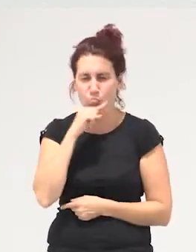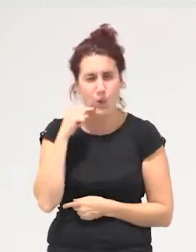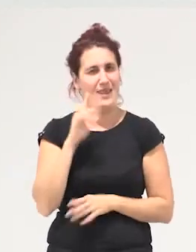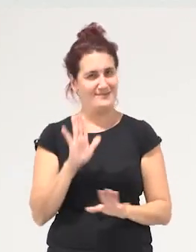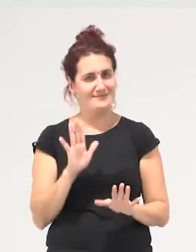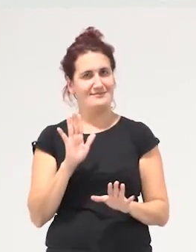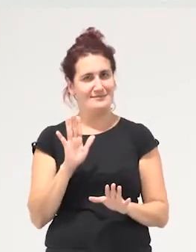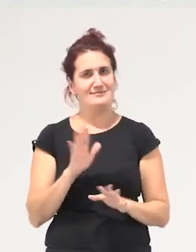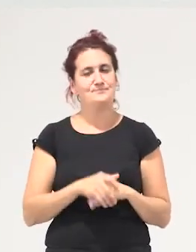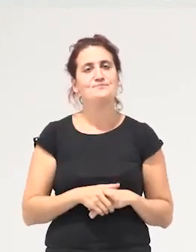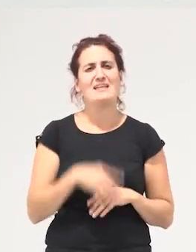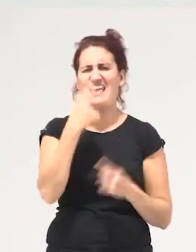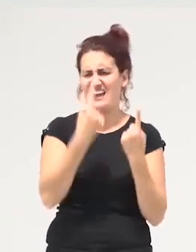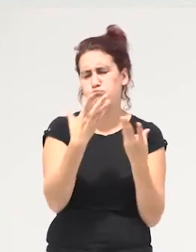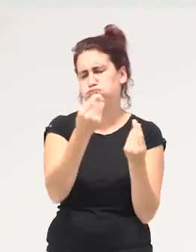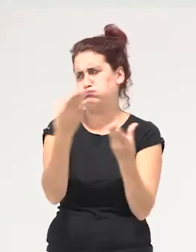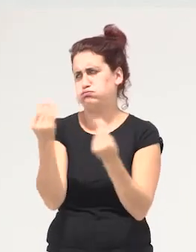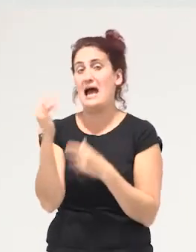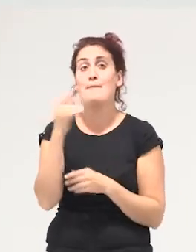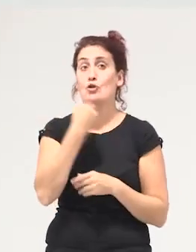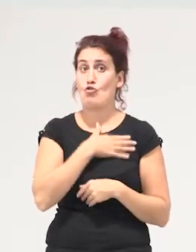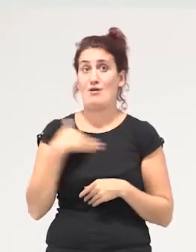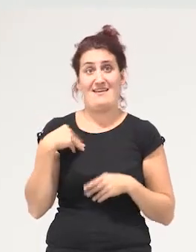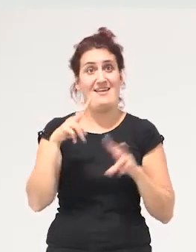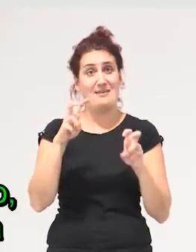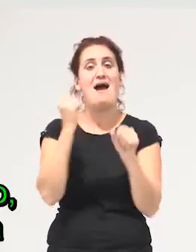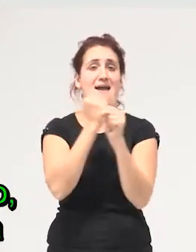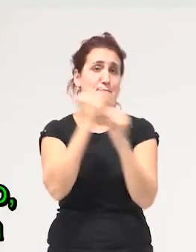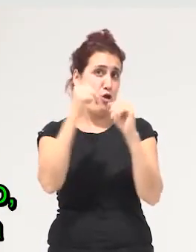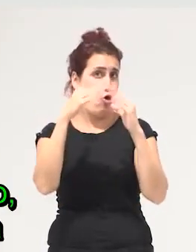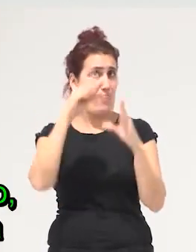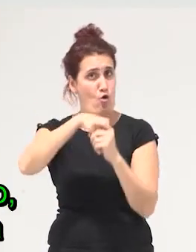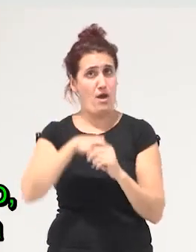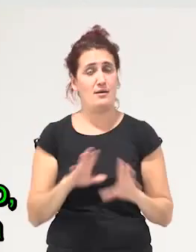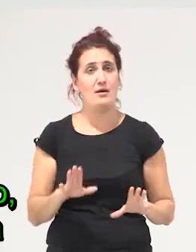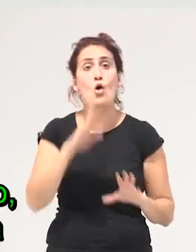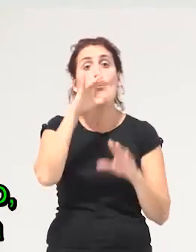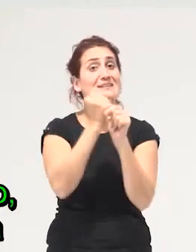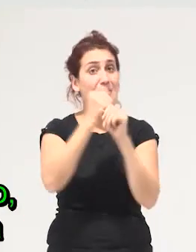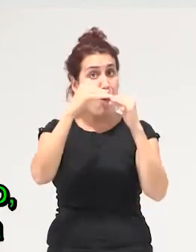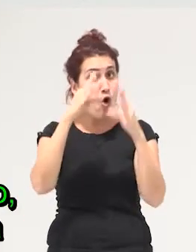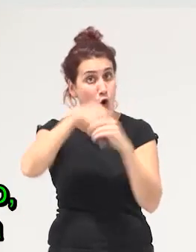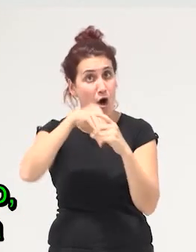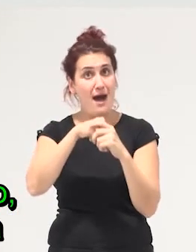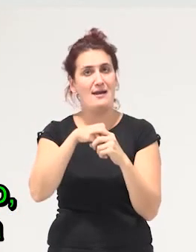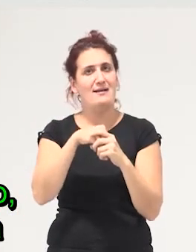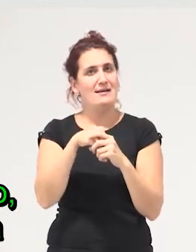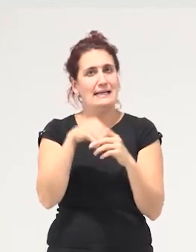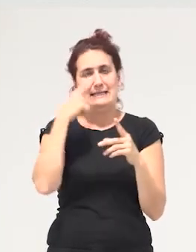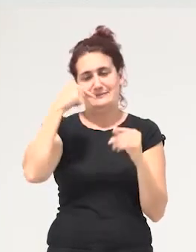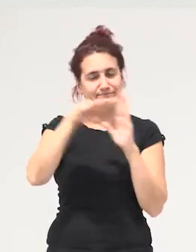y aquí podrían haber muchos pero yo quería traer el del empleo de hogar porque el empleo de hogar de hecho podría ser casi el ángulo de entrada a